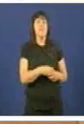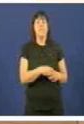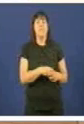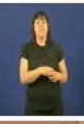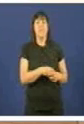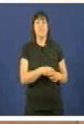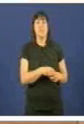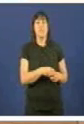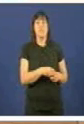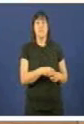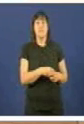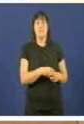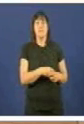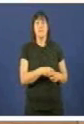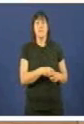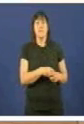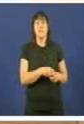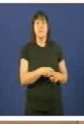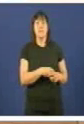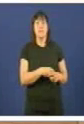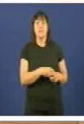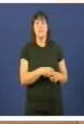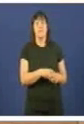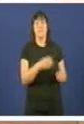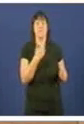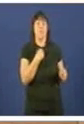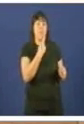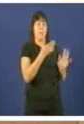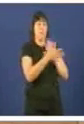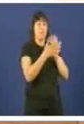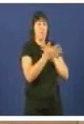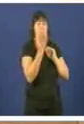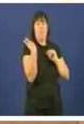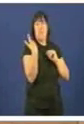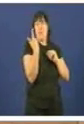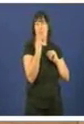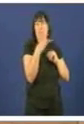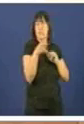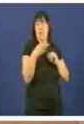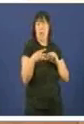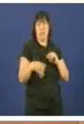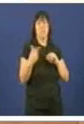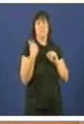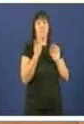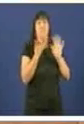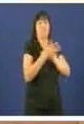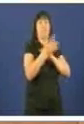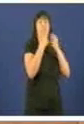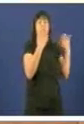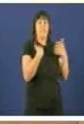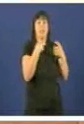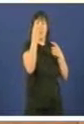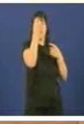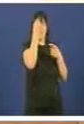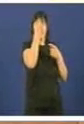Permítame que cite unhas declaracións feitas fai unhas semanas. Temos que ser conscientes da situación da